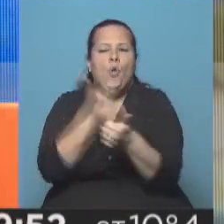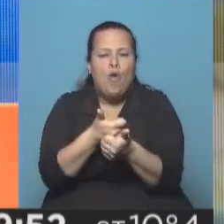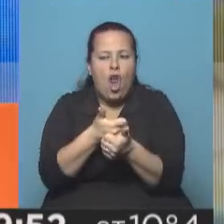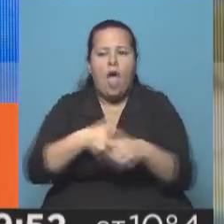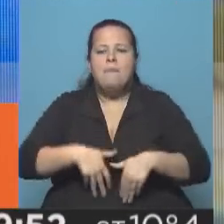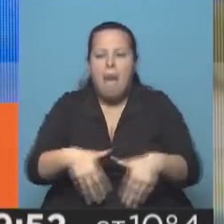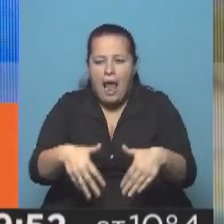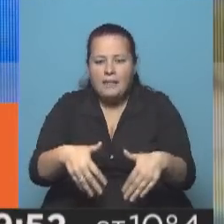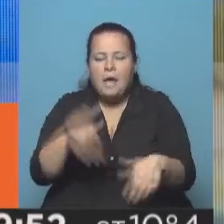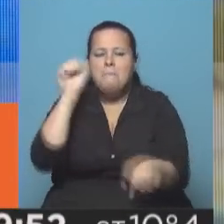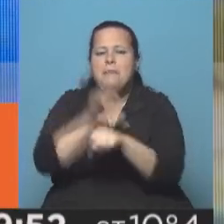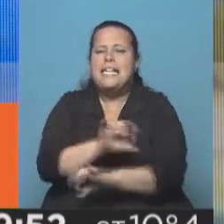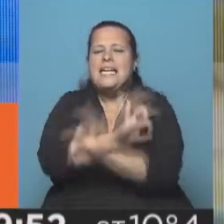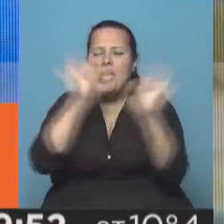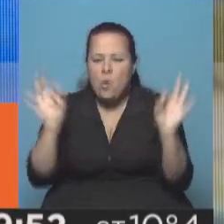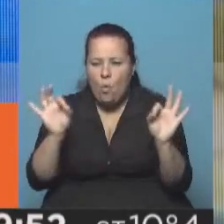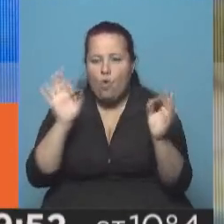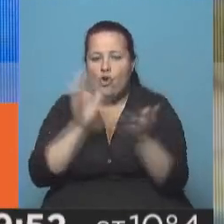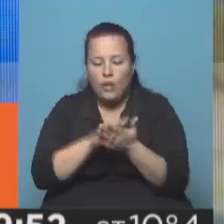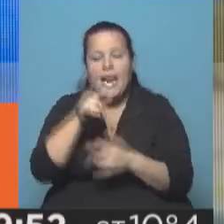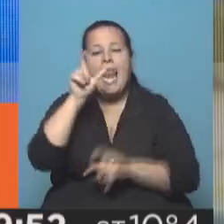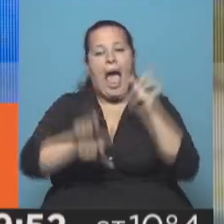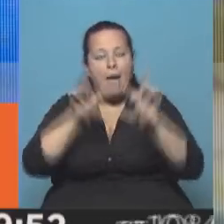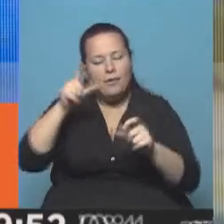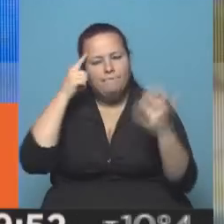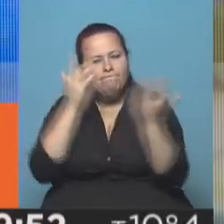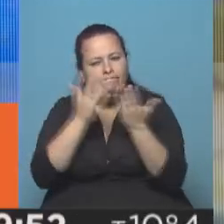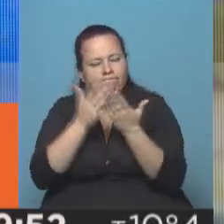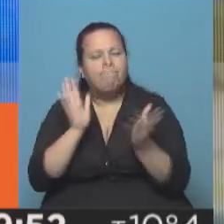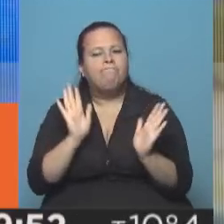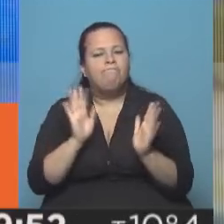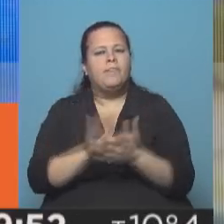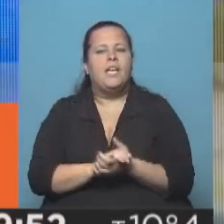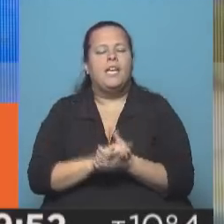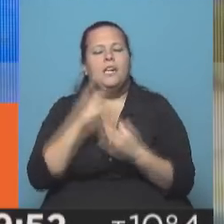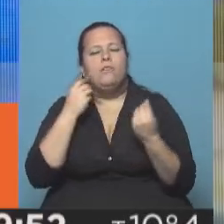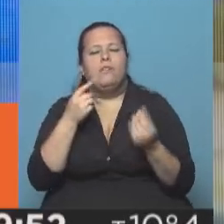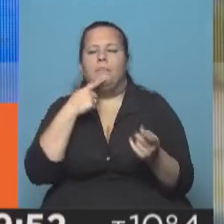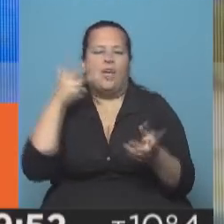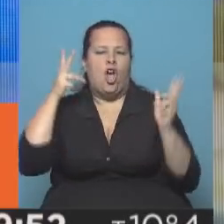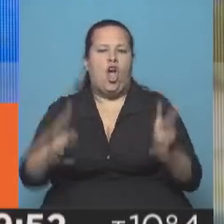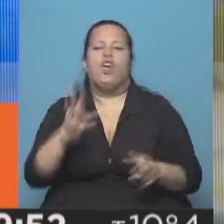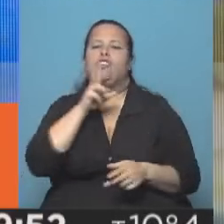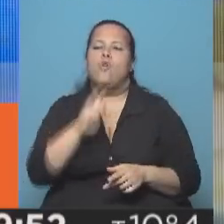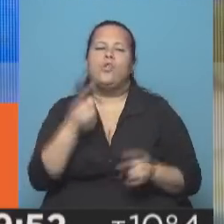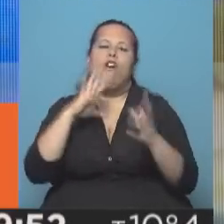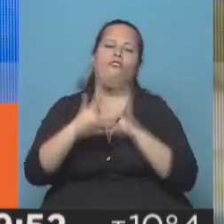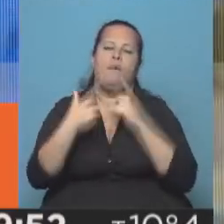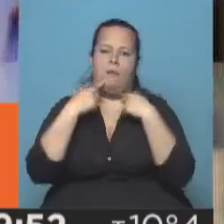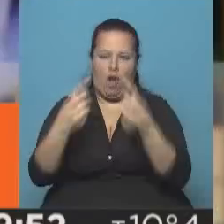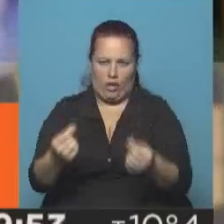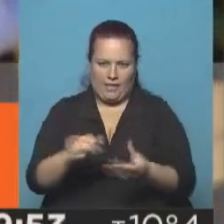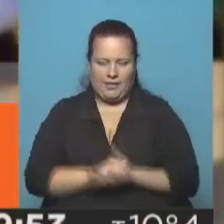y quedó embarazada. No hay detenidos por este hecho. Los vecinos analizan cortar la ruta como forma de protesta.